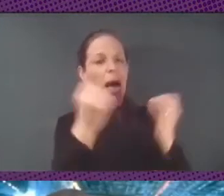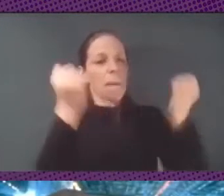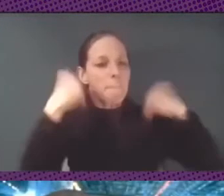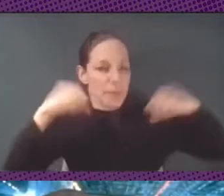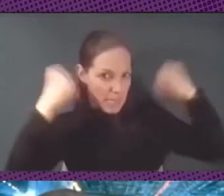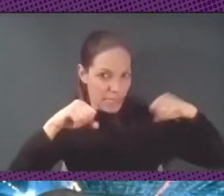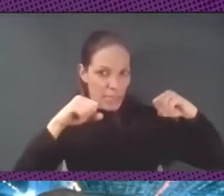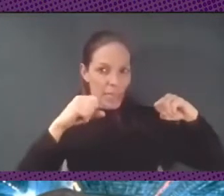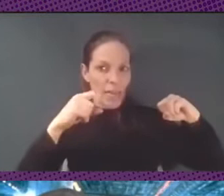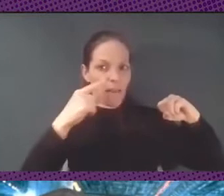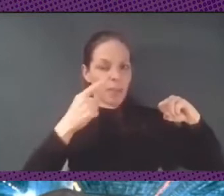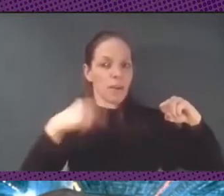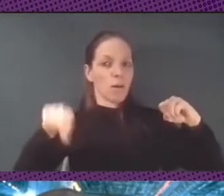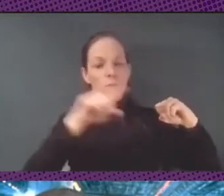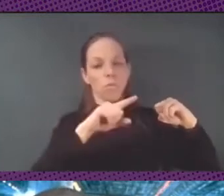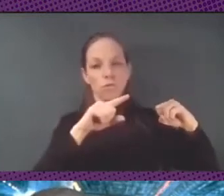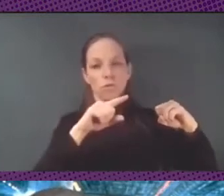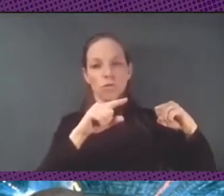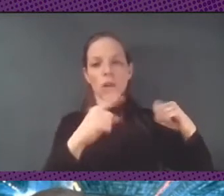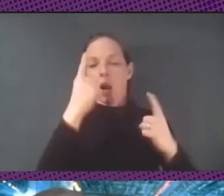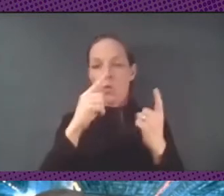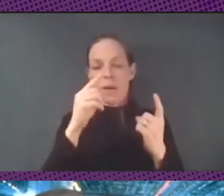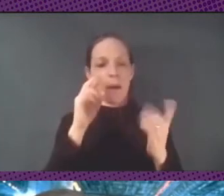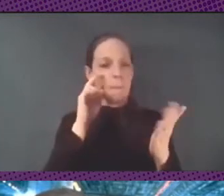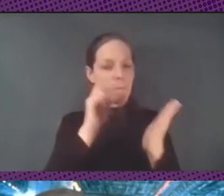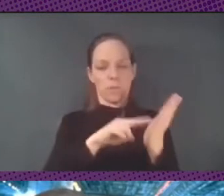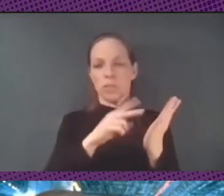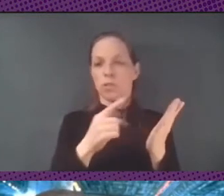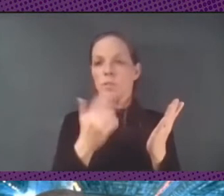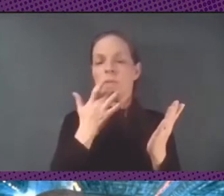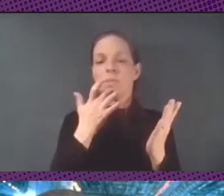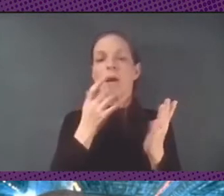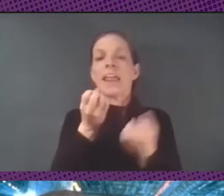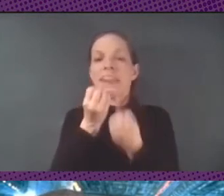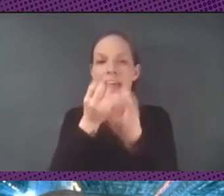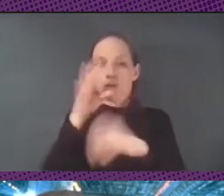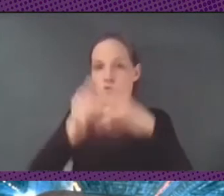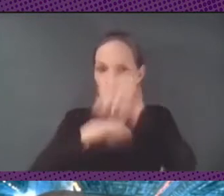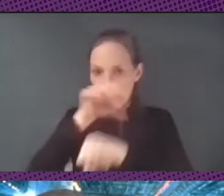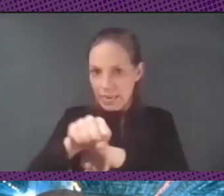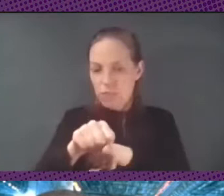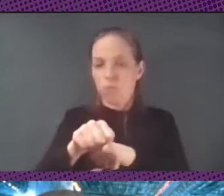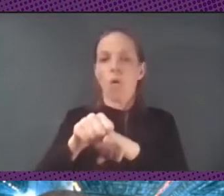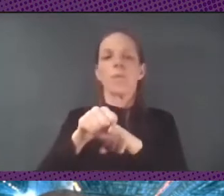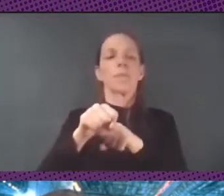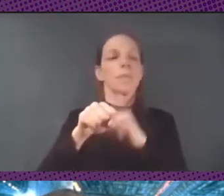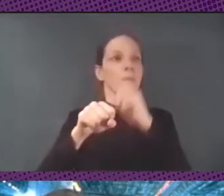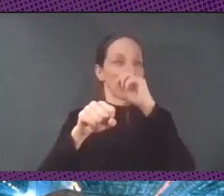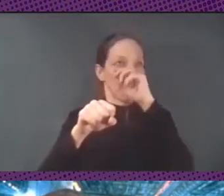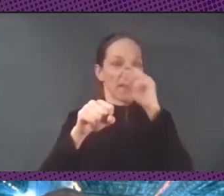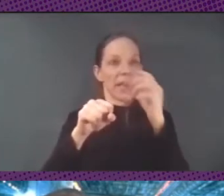denunciado en las entradas, alguna que he podido leer, colonialismo de los datos, cómo habéis intercalado ahí el uso de los datos de manera